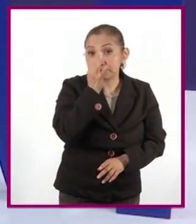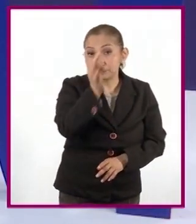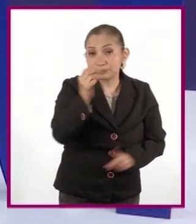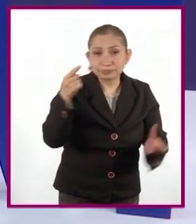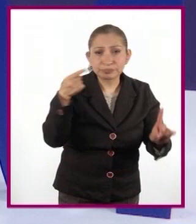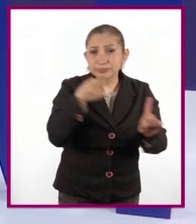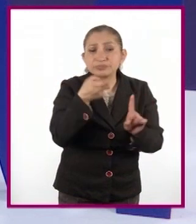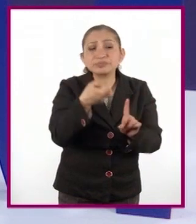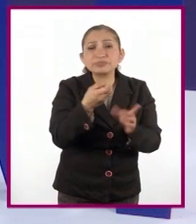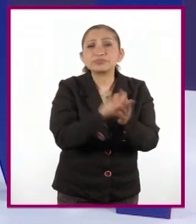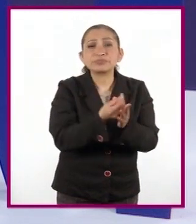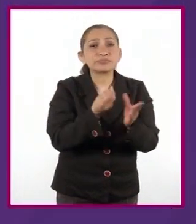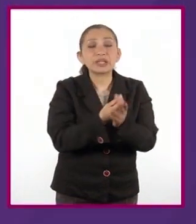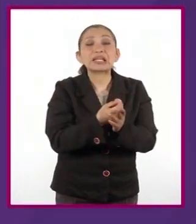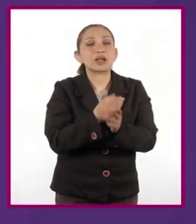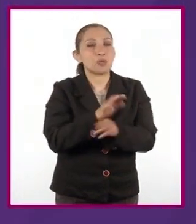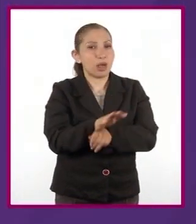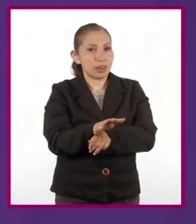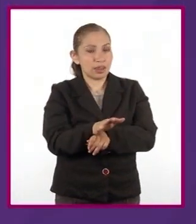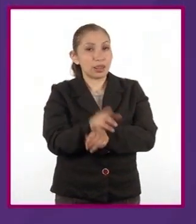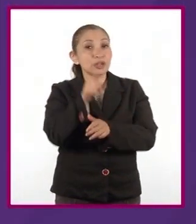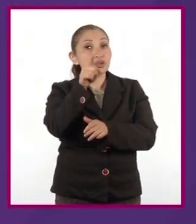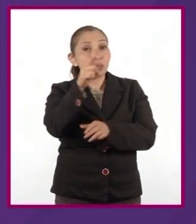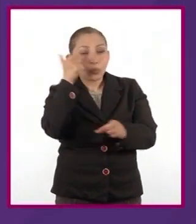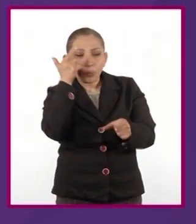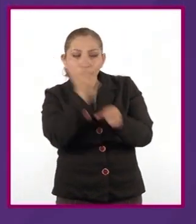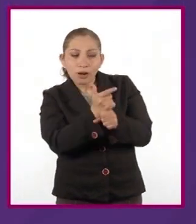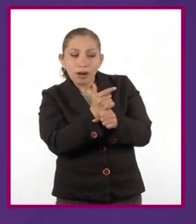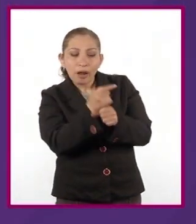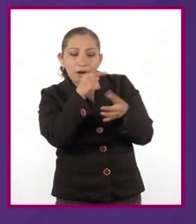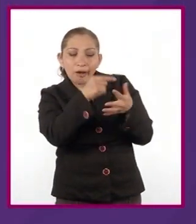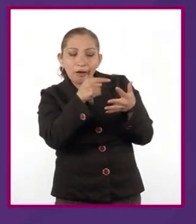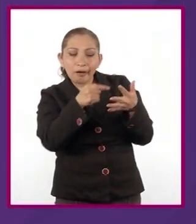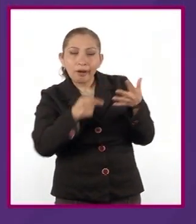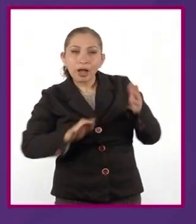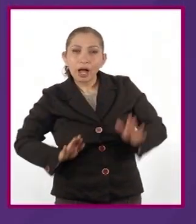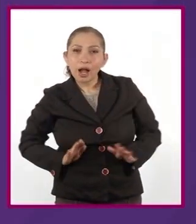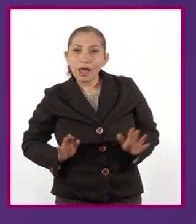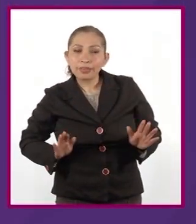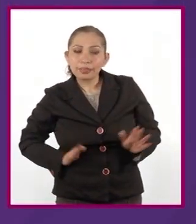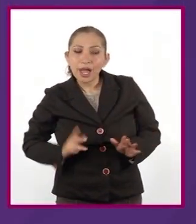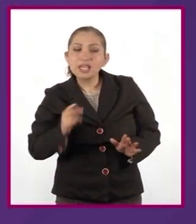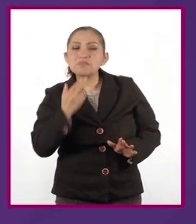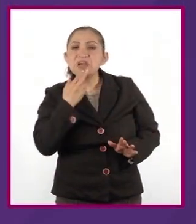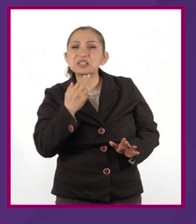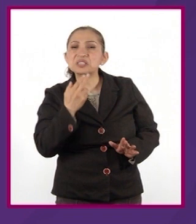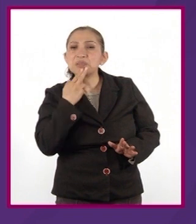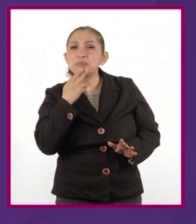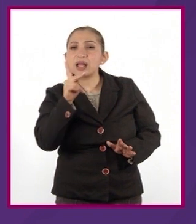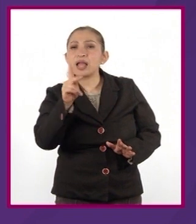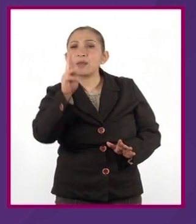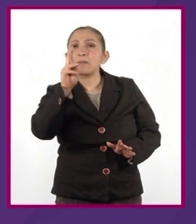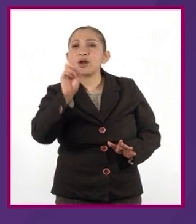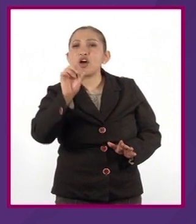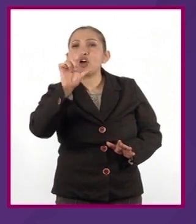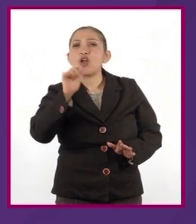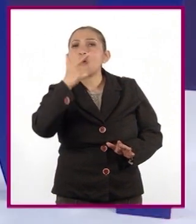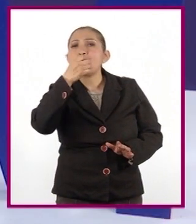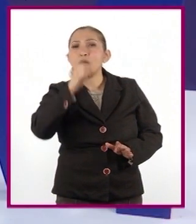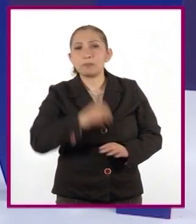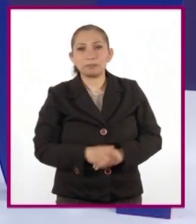propósito de esta sesión fue identificar las características y función de los prólogos.